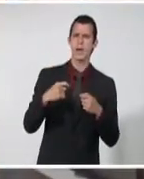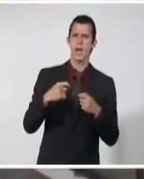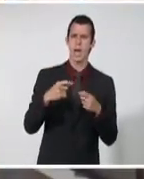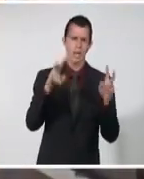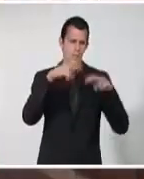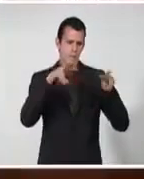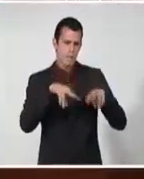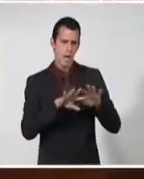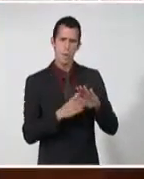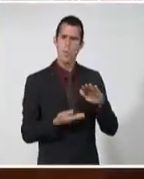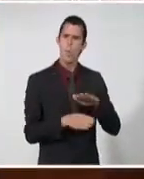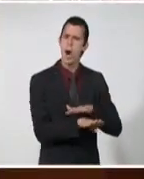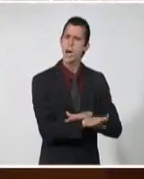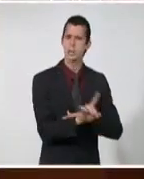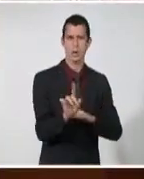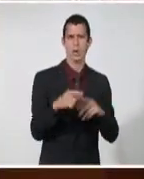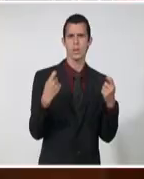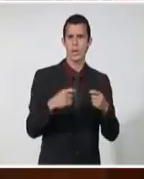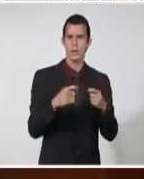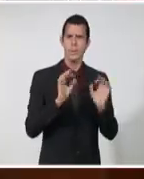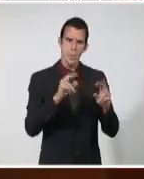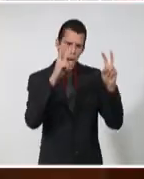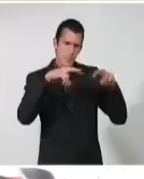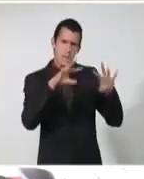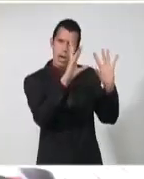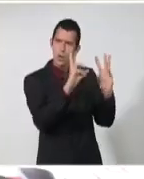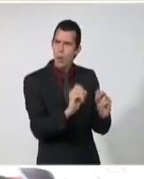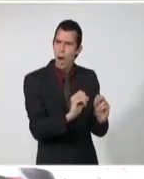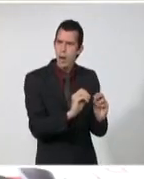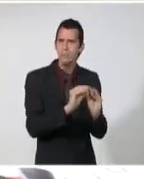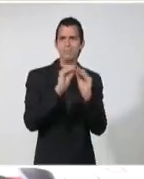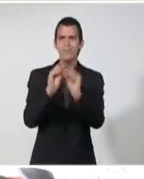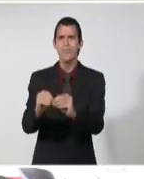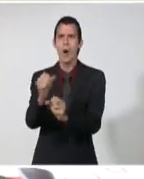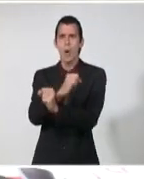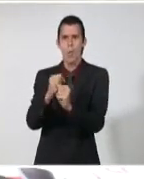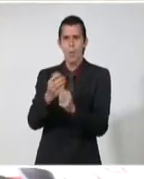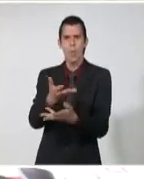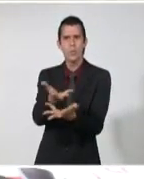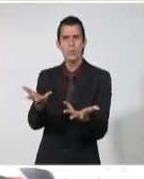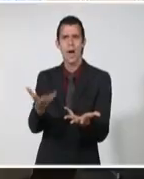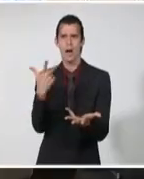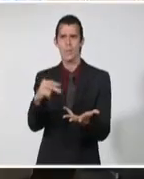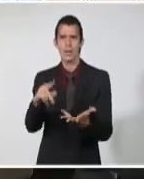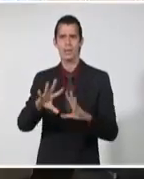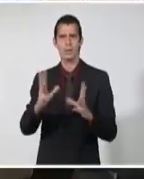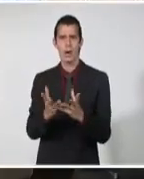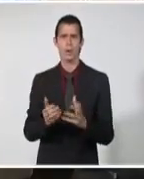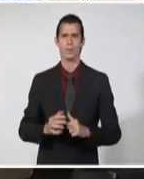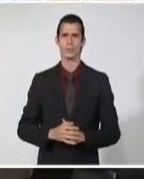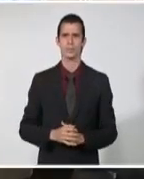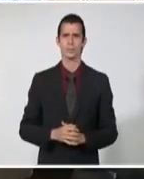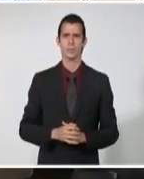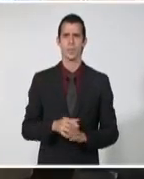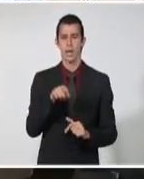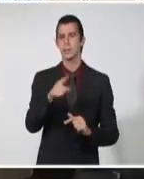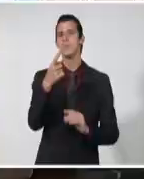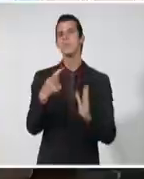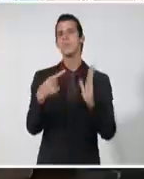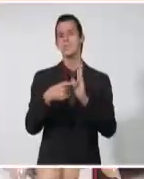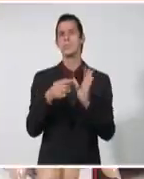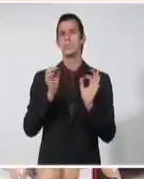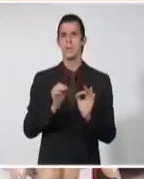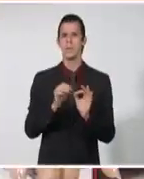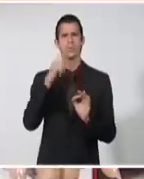se pueden aportar elementos para gestionar y llevar al éxito la empresa estatal socialista fue motivo de análisis de los delegados